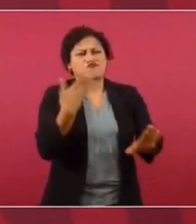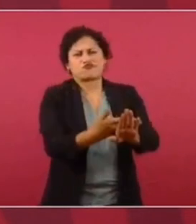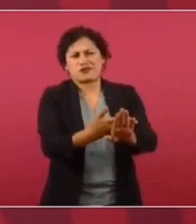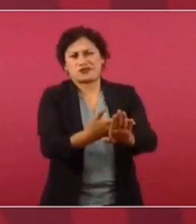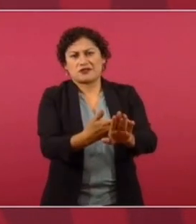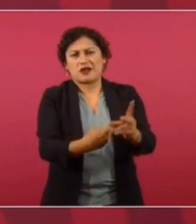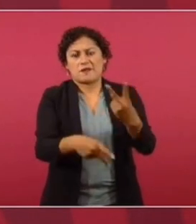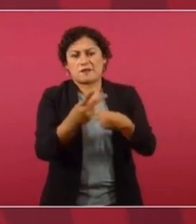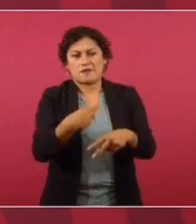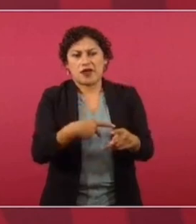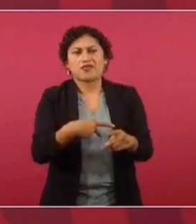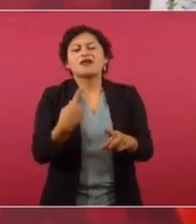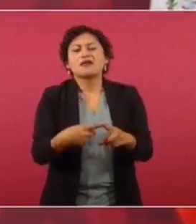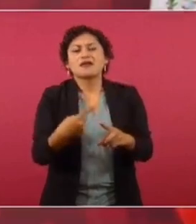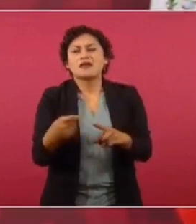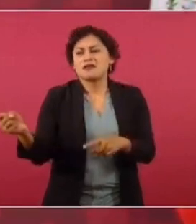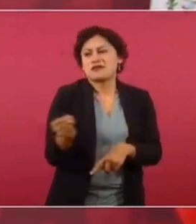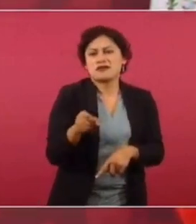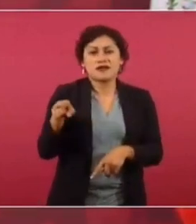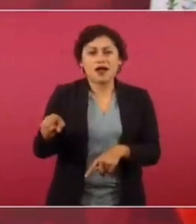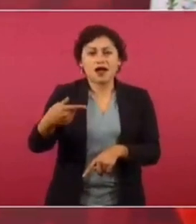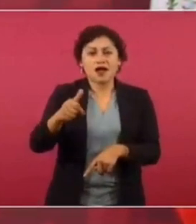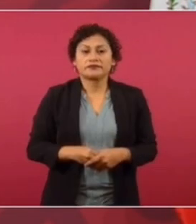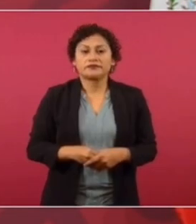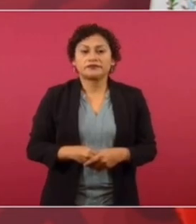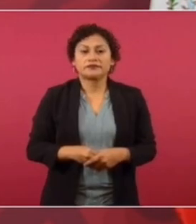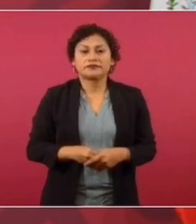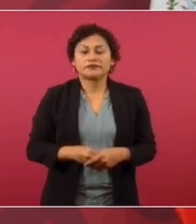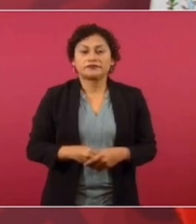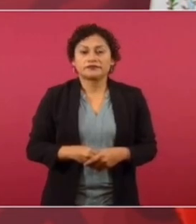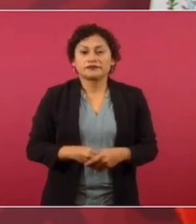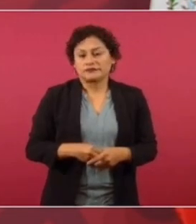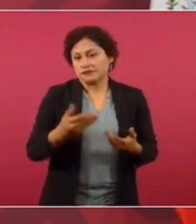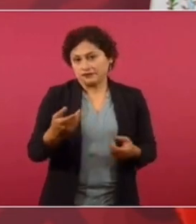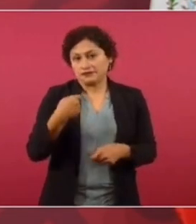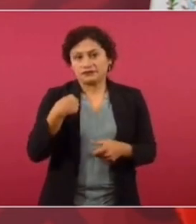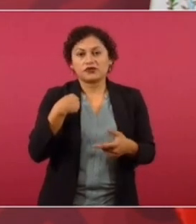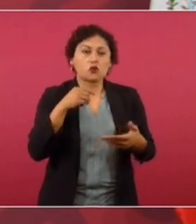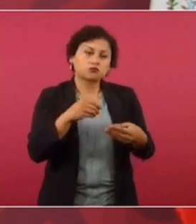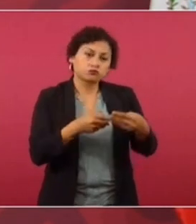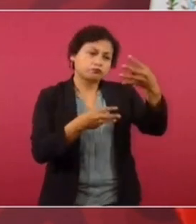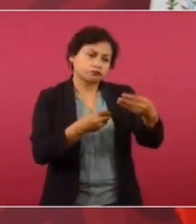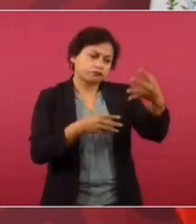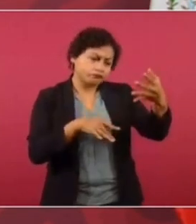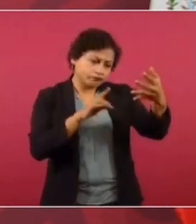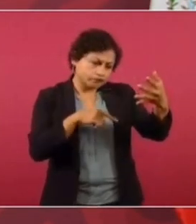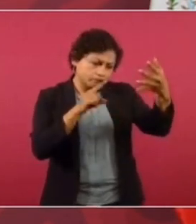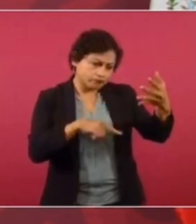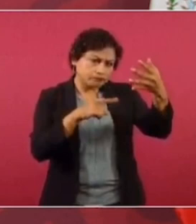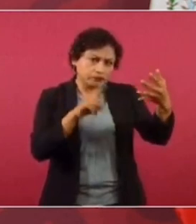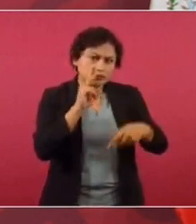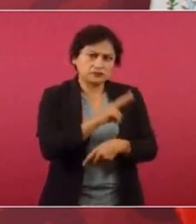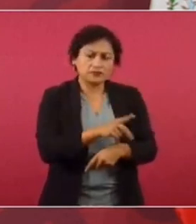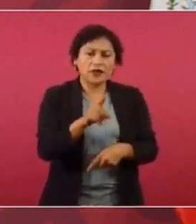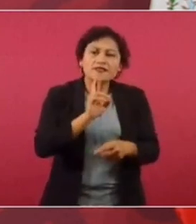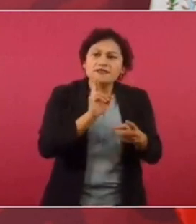y convierte en su brazo derecho a García Luna, que está en la cárcel, y ahí veo en las redes que le están contestando todo esto y más.